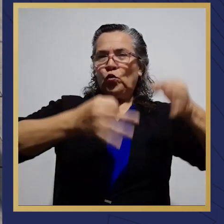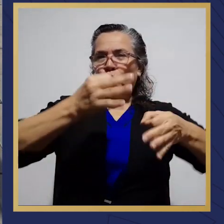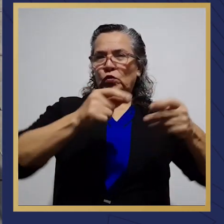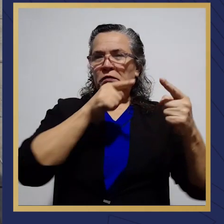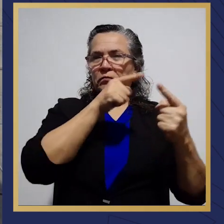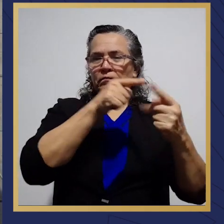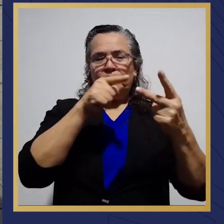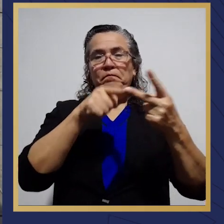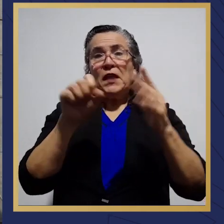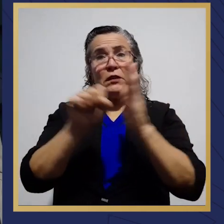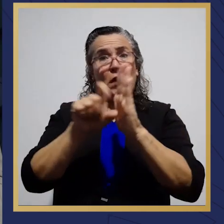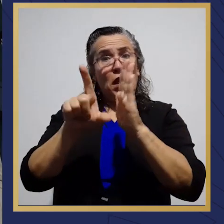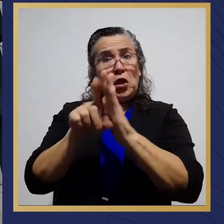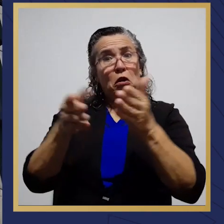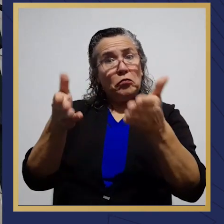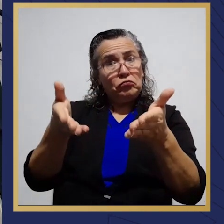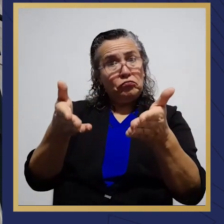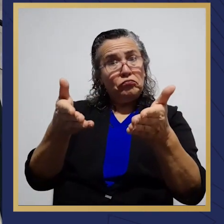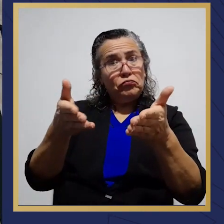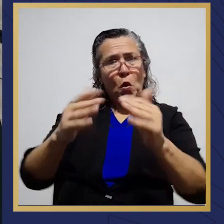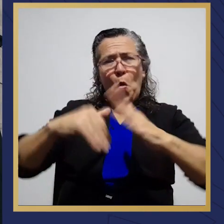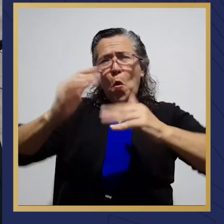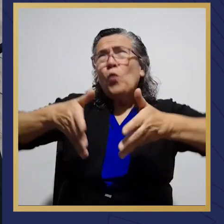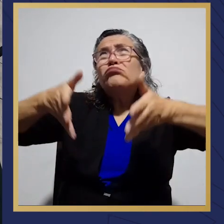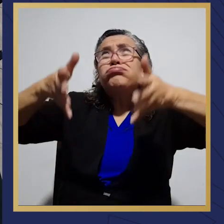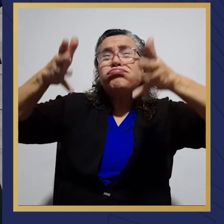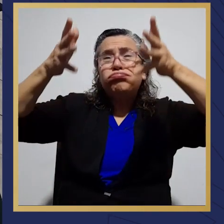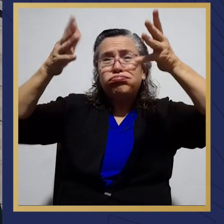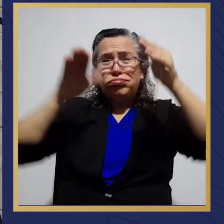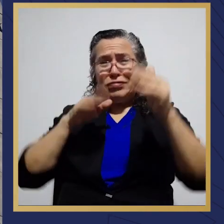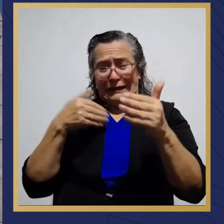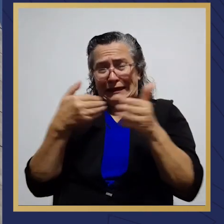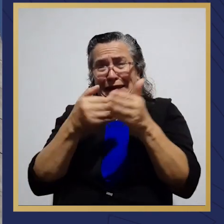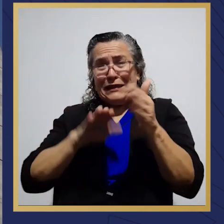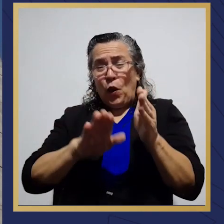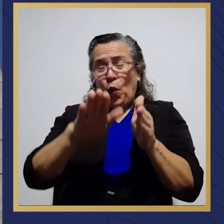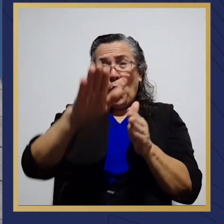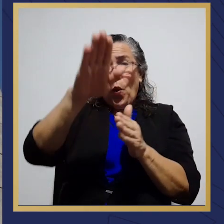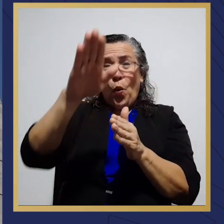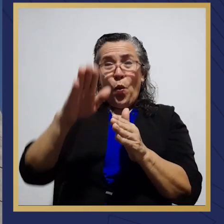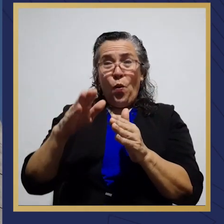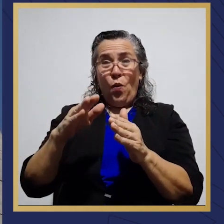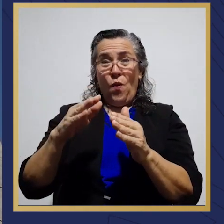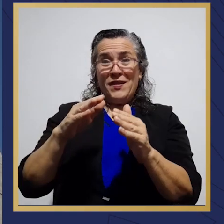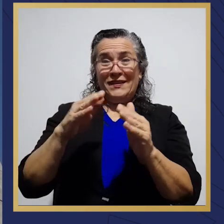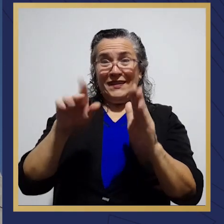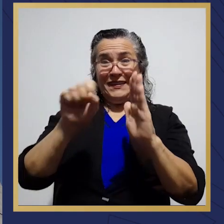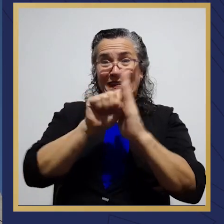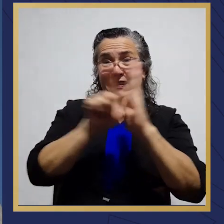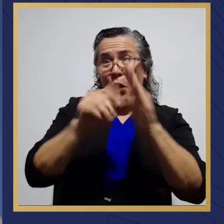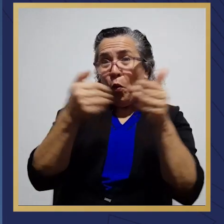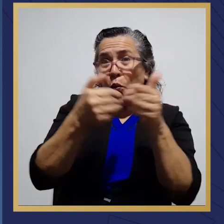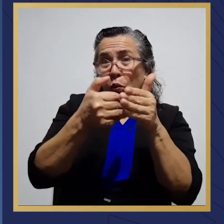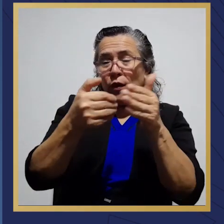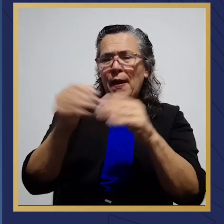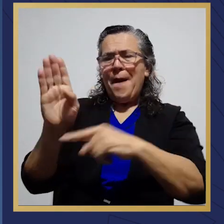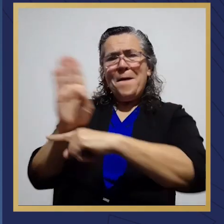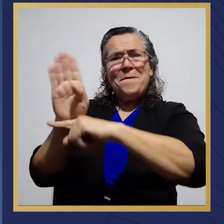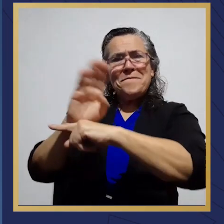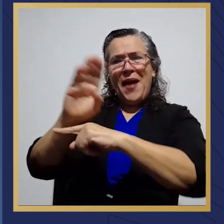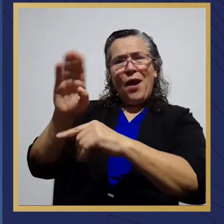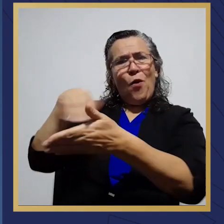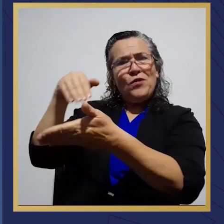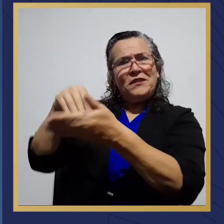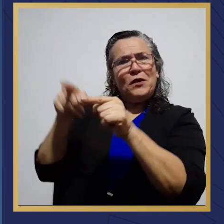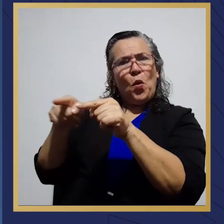Judicial, la Asamblea Legislativa, ese superedificio que tienen en Cuesta de Moras. Ahí lo construyeron, el Banco